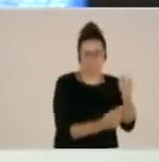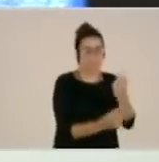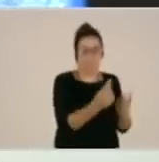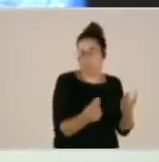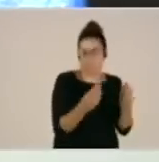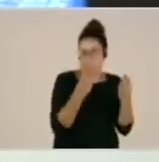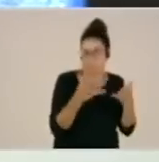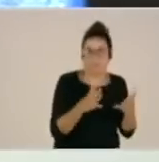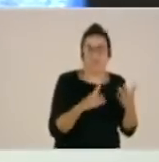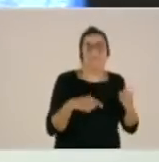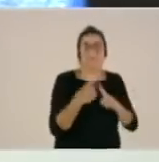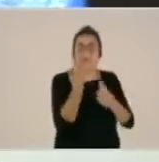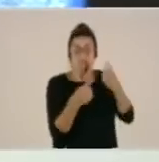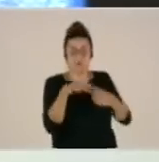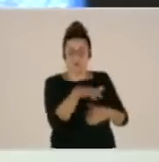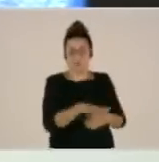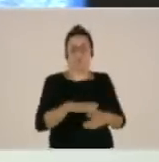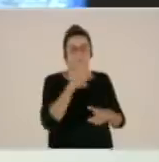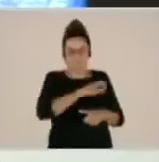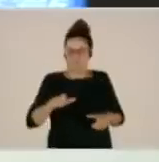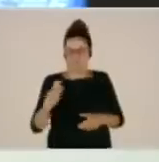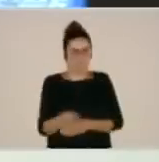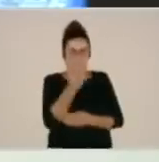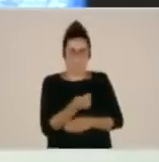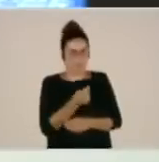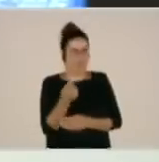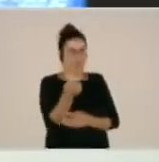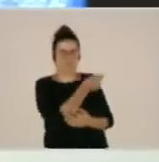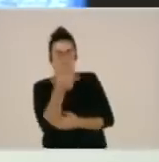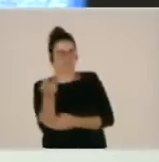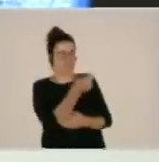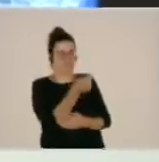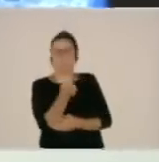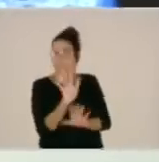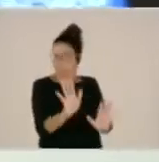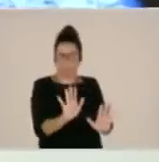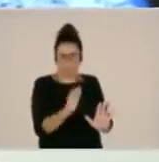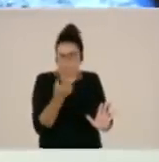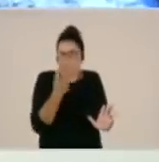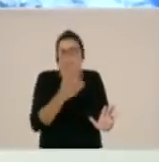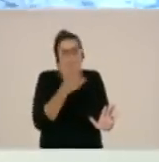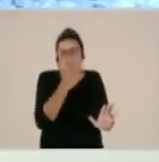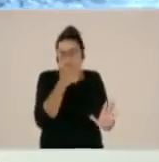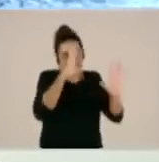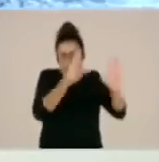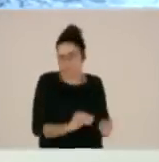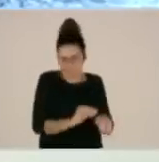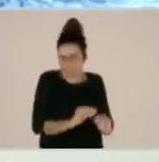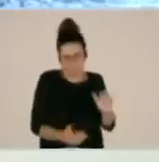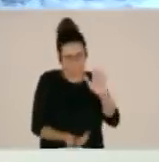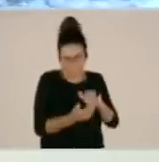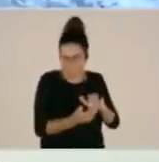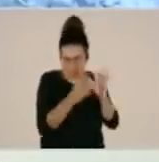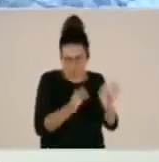con líneas de dos pies. Prácticamente está retenido. Y bueno, nada, explicar un poco la novedad de última hora